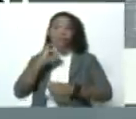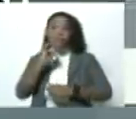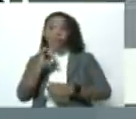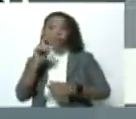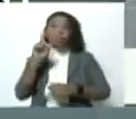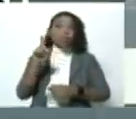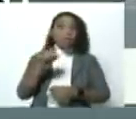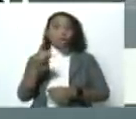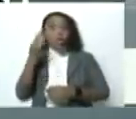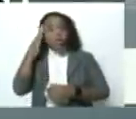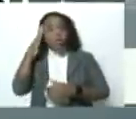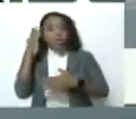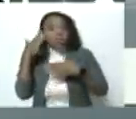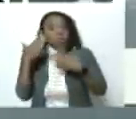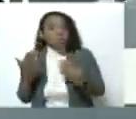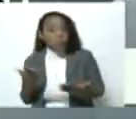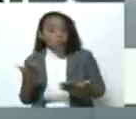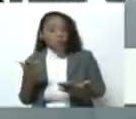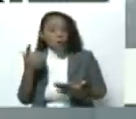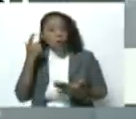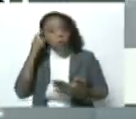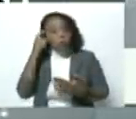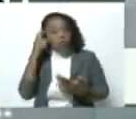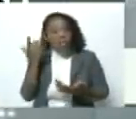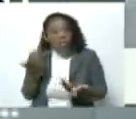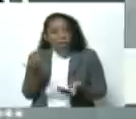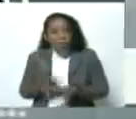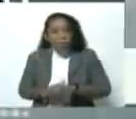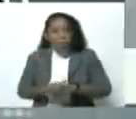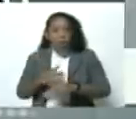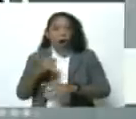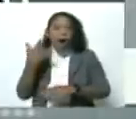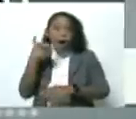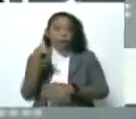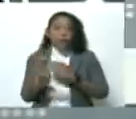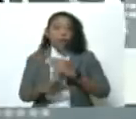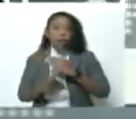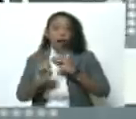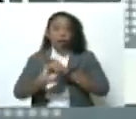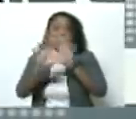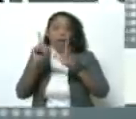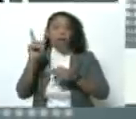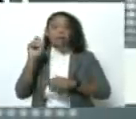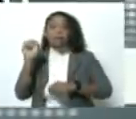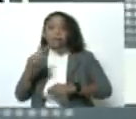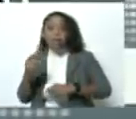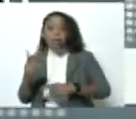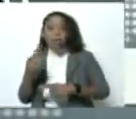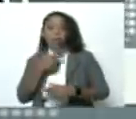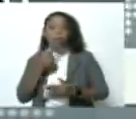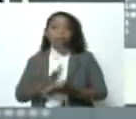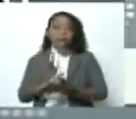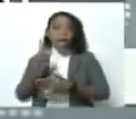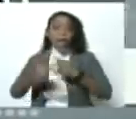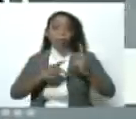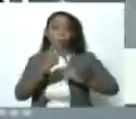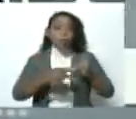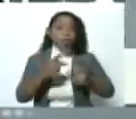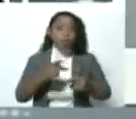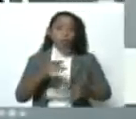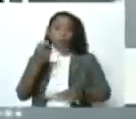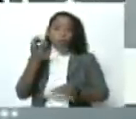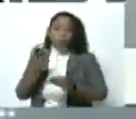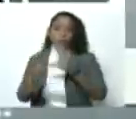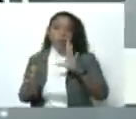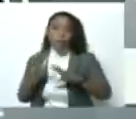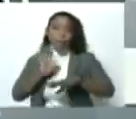eso. No tengo el detalle, pero habría que aclarar si esta muerte se la están enchecando al proceso electoral o fue una muerte que